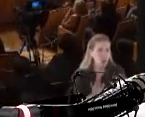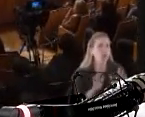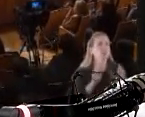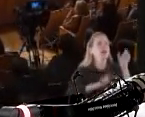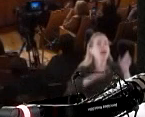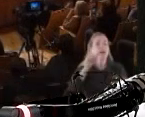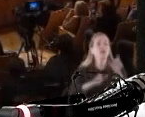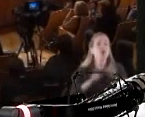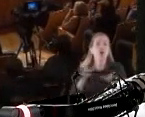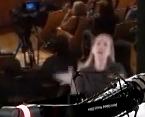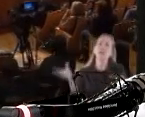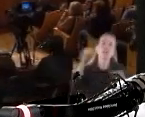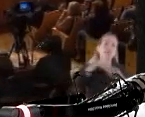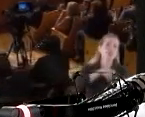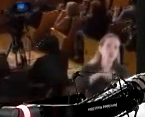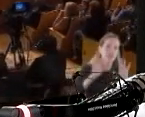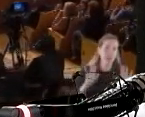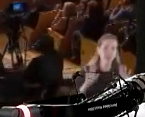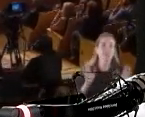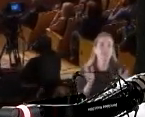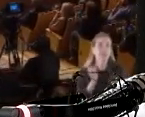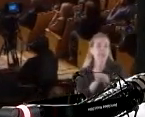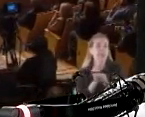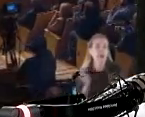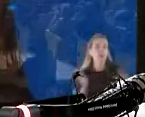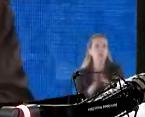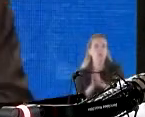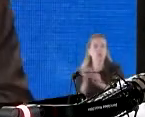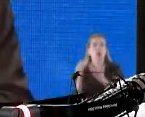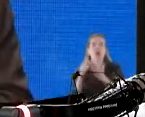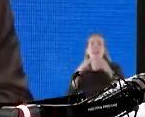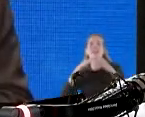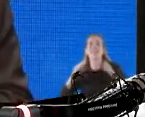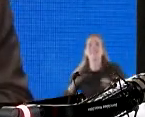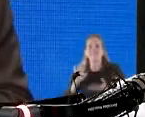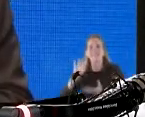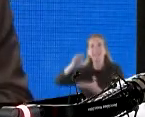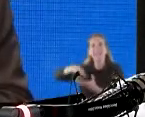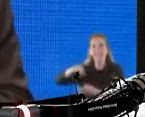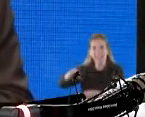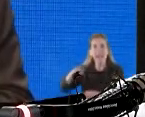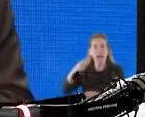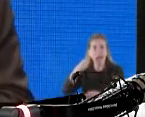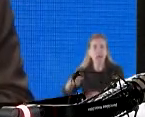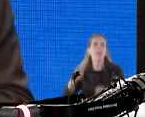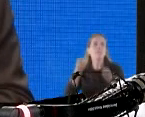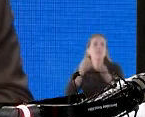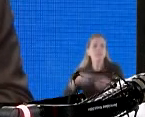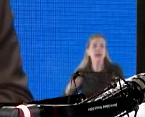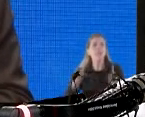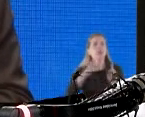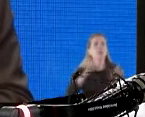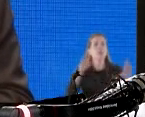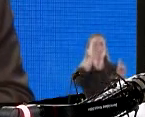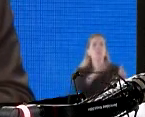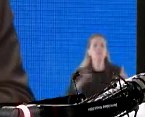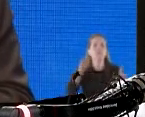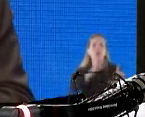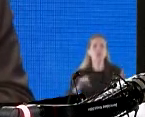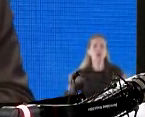esclavo y creo que hoy el mundo ha avanzado digamos importantemente en este caso de poder nosotros garantizar